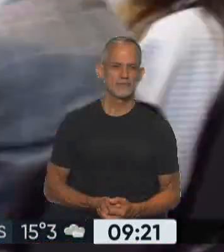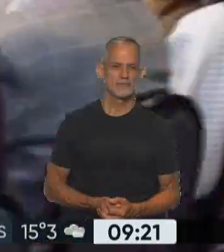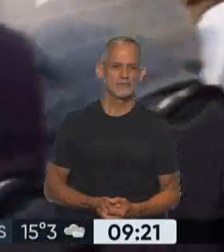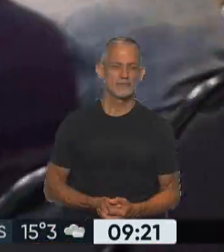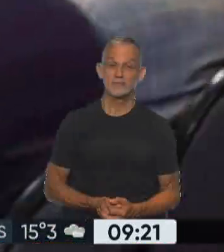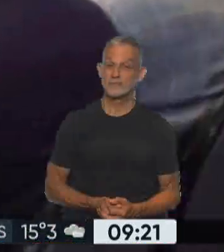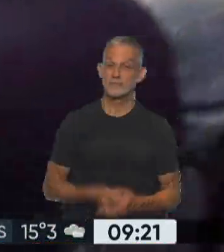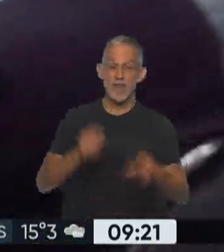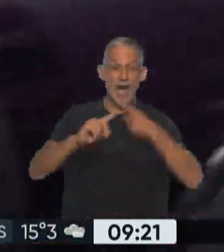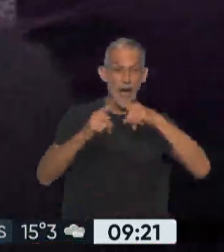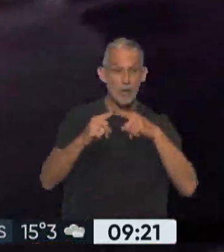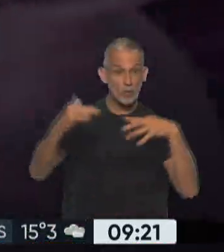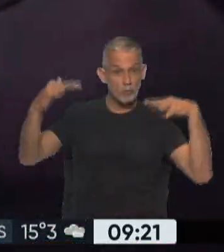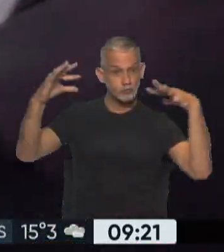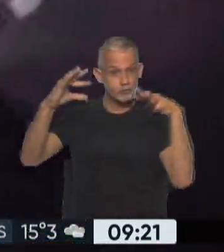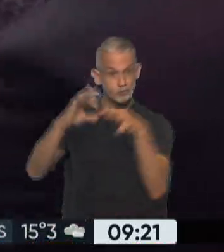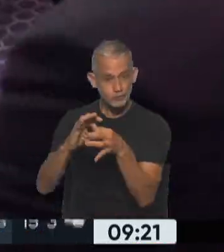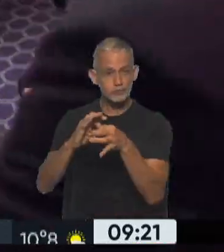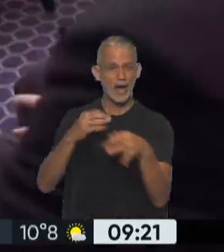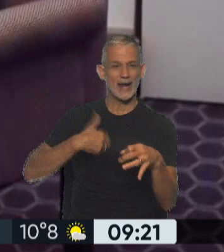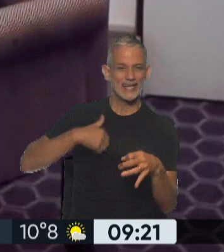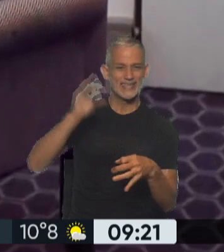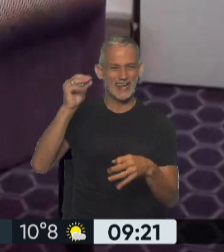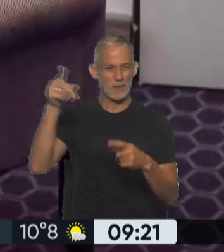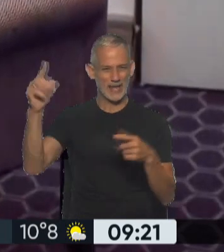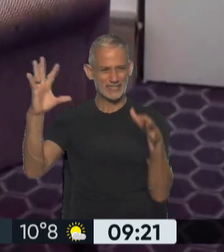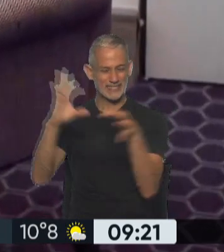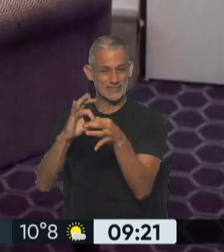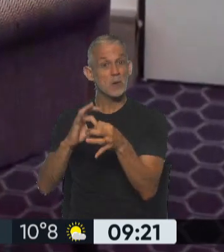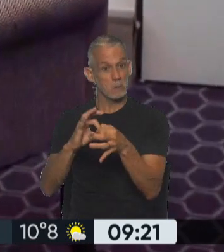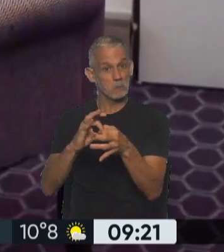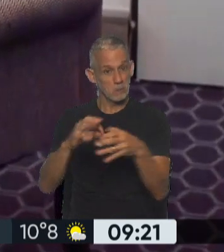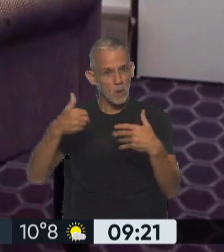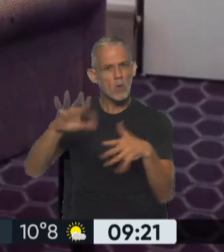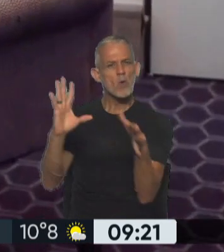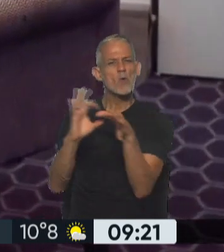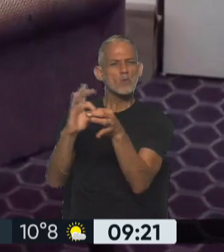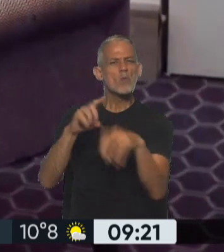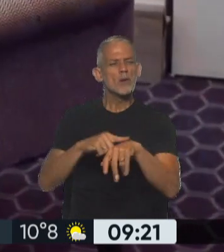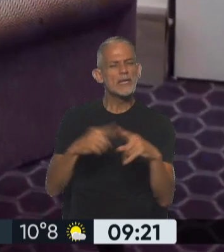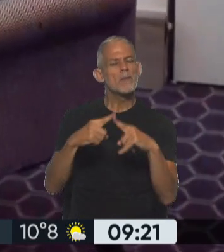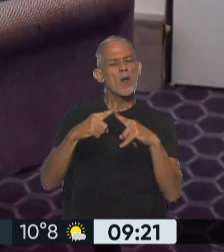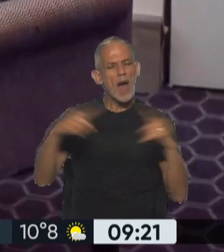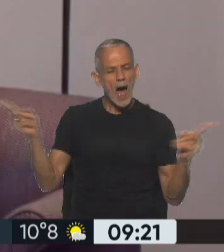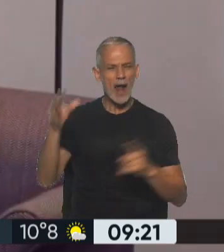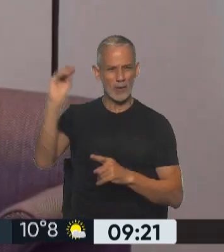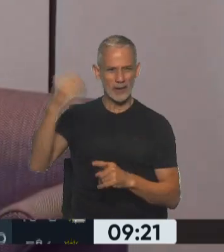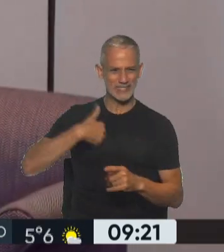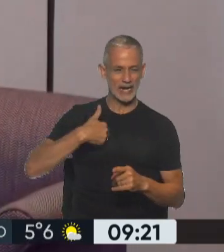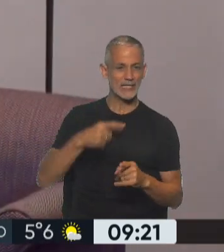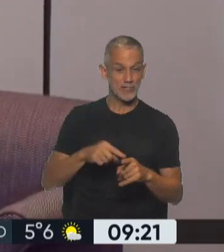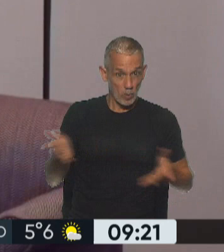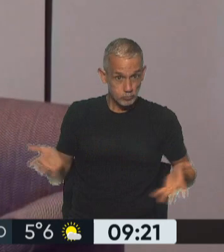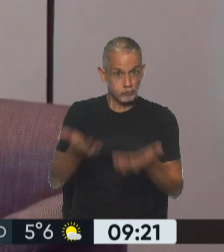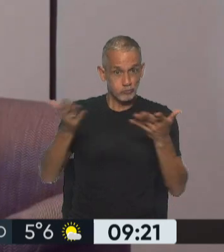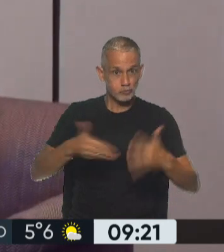El acuerdo de integración que alcanzaron los gobiernos de Argentina y Brasil promete generar un vínculo de largo plazo entre ambas naciones para potenciar